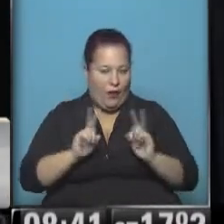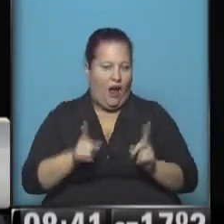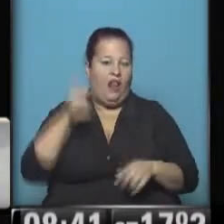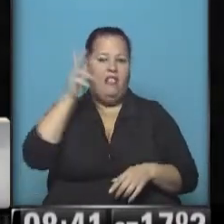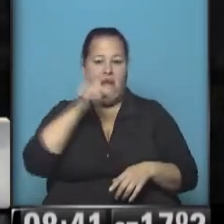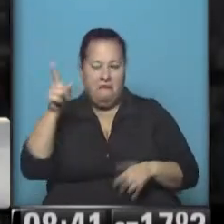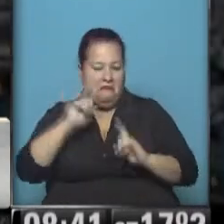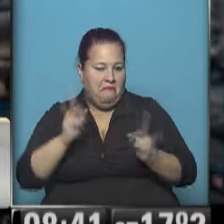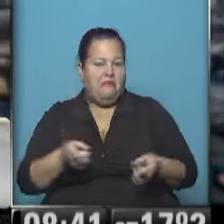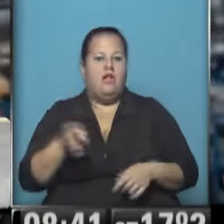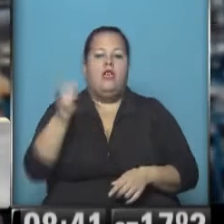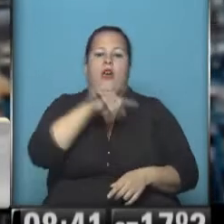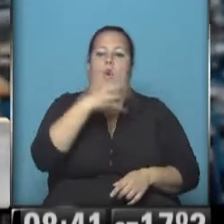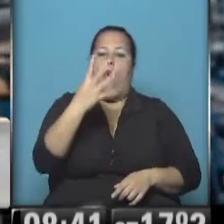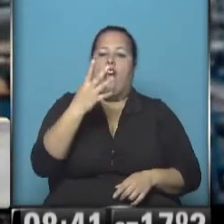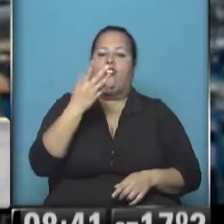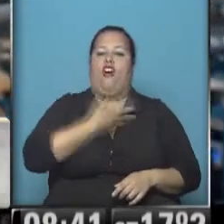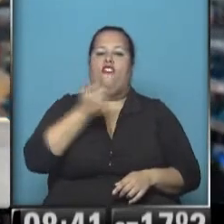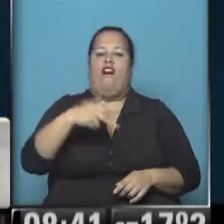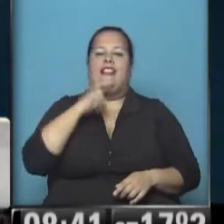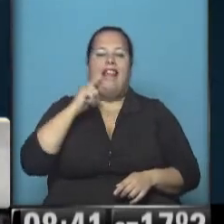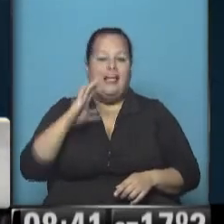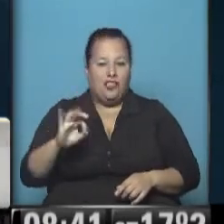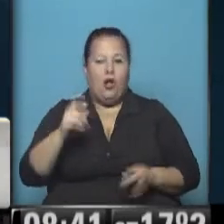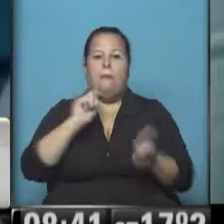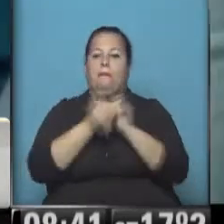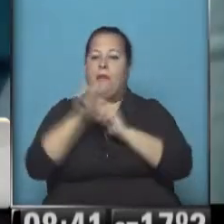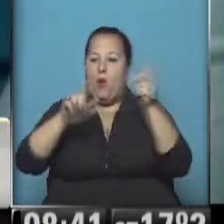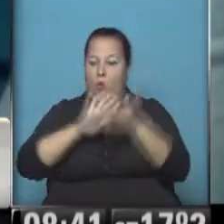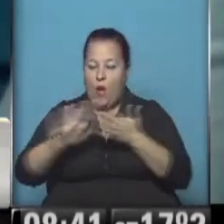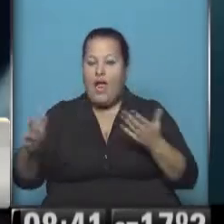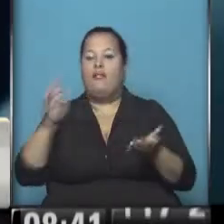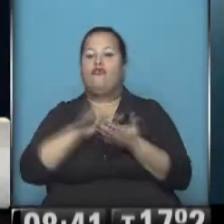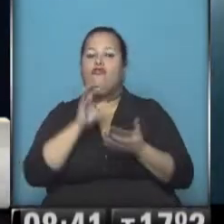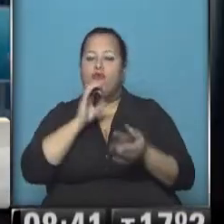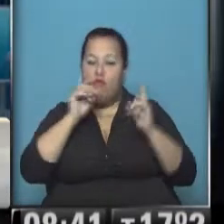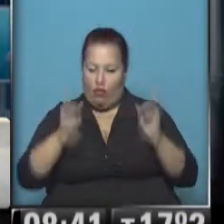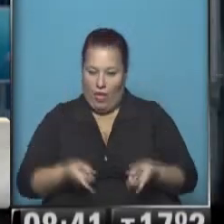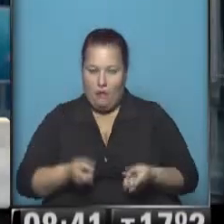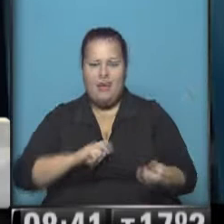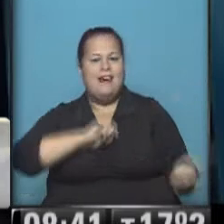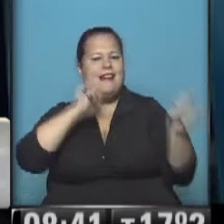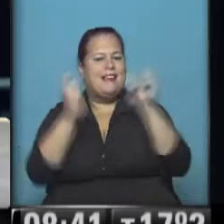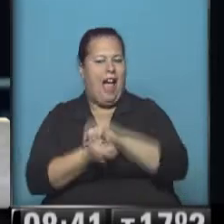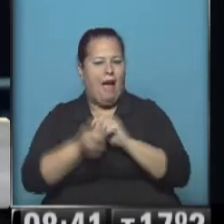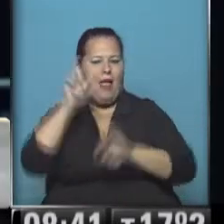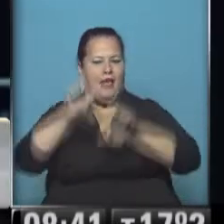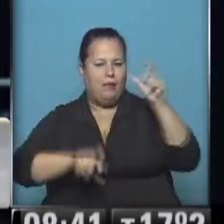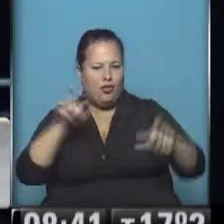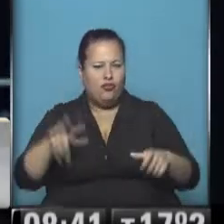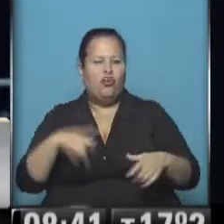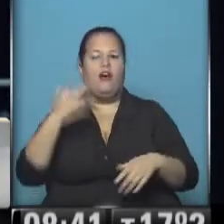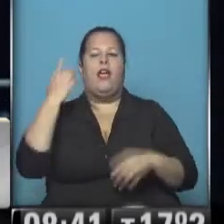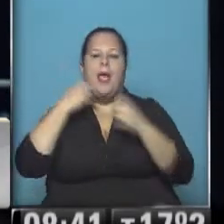en este caso. Nos vamos a los cuatro fantásticos. El público se renueva y las sagas de cómics también. Cambia el plantel con la cual